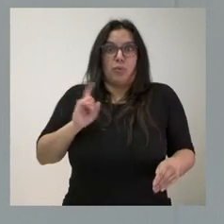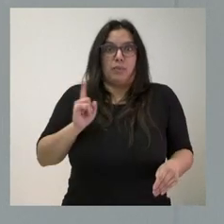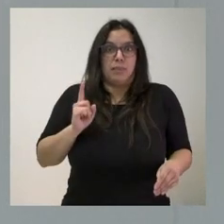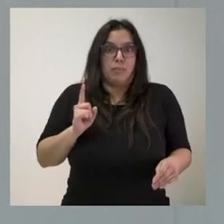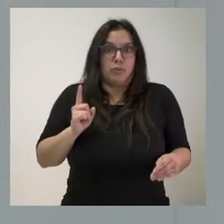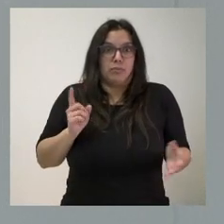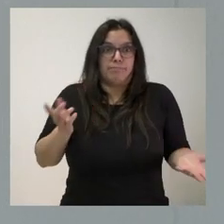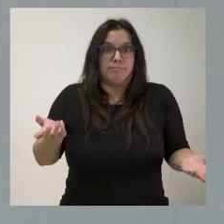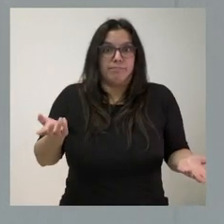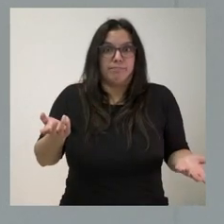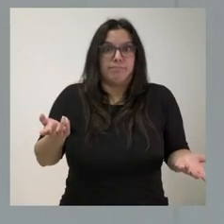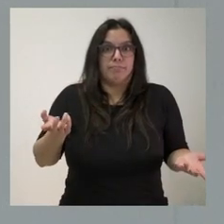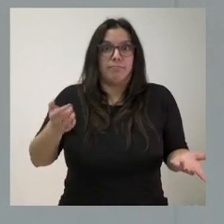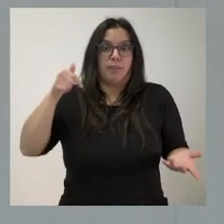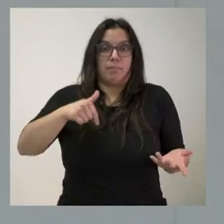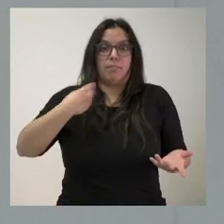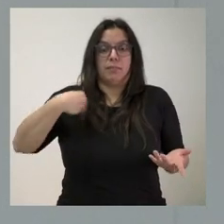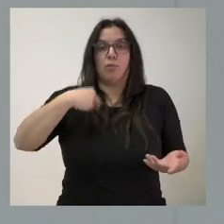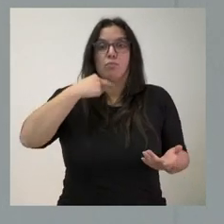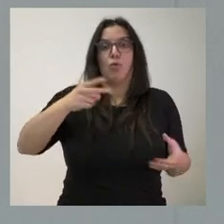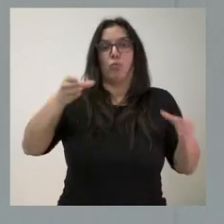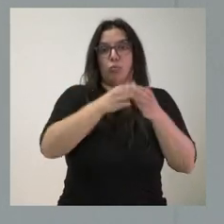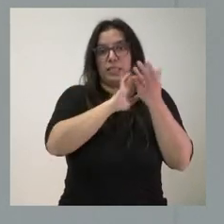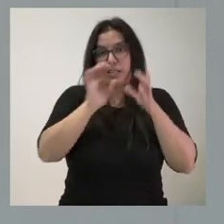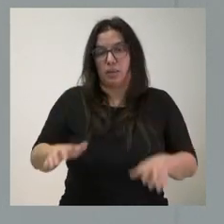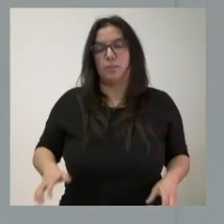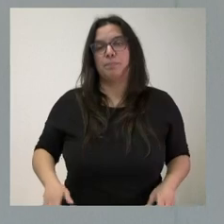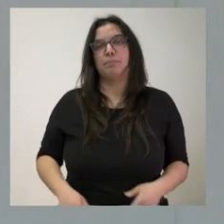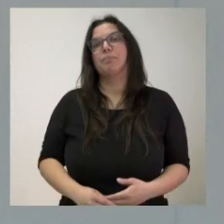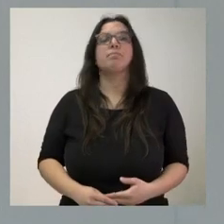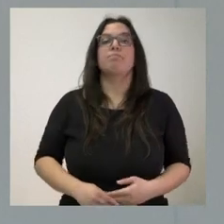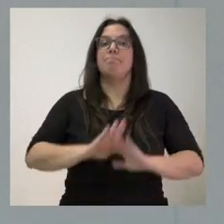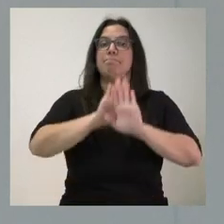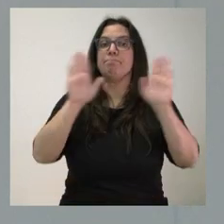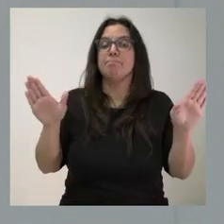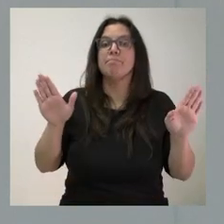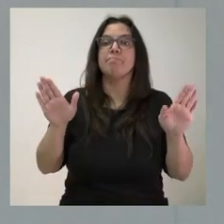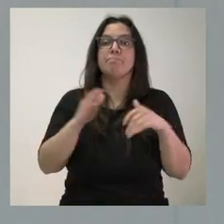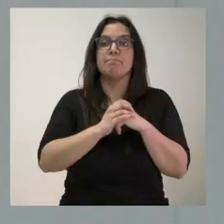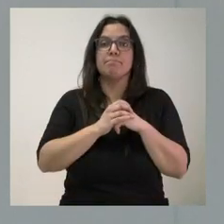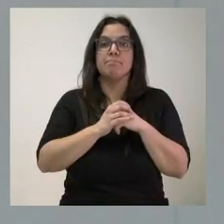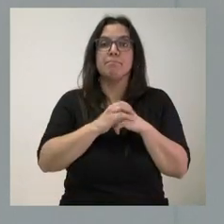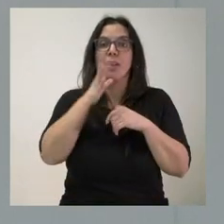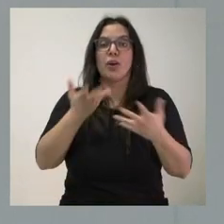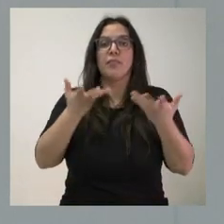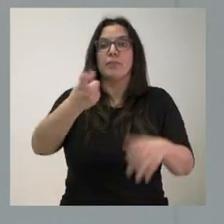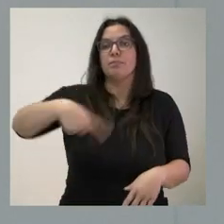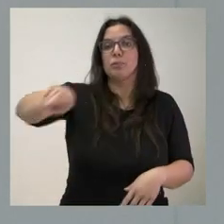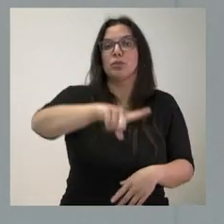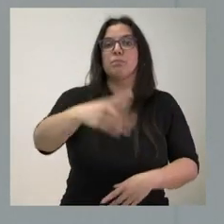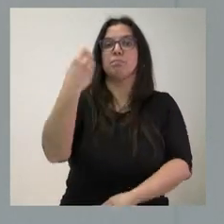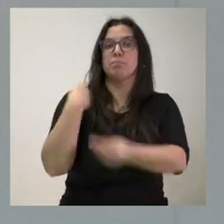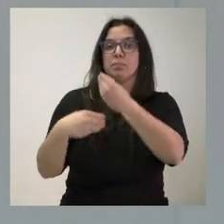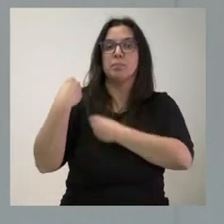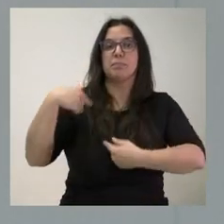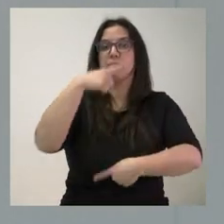inadmitido por parte de la Junta de Castilla y León. sin más, quedo a su disposición para